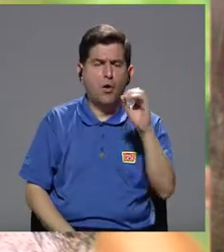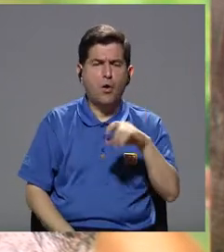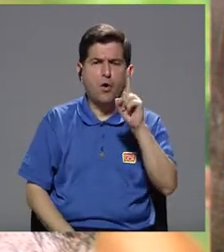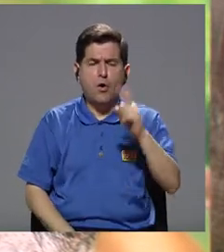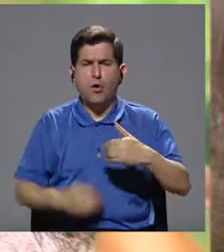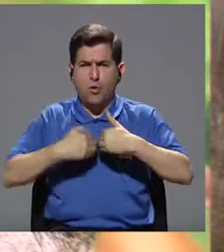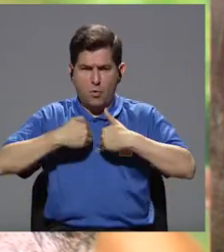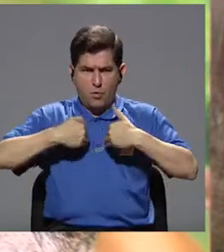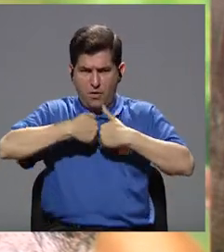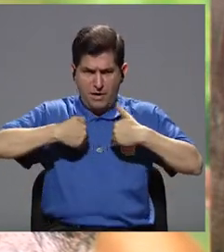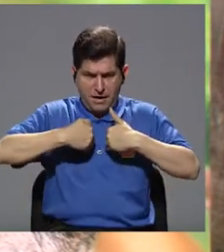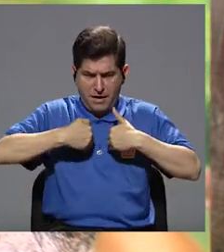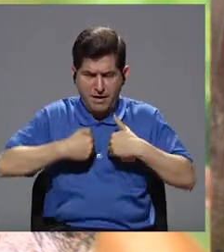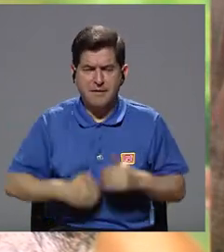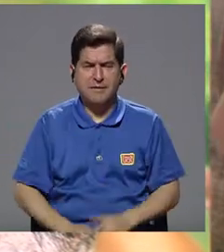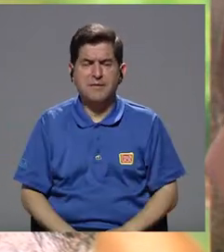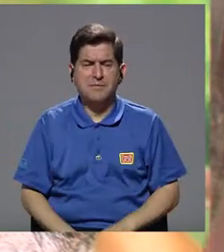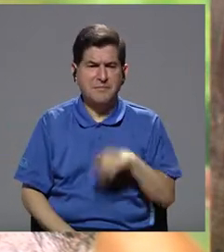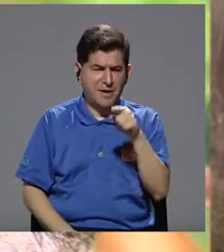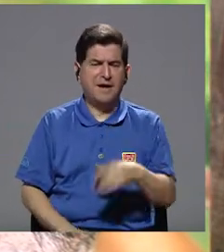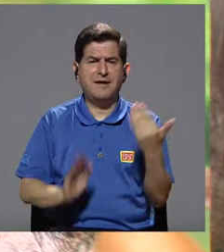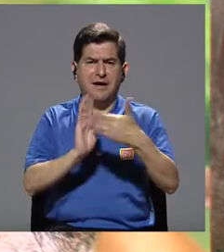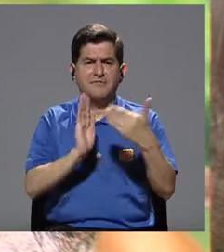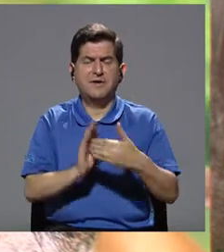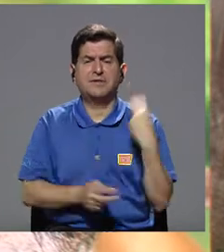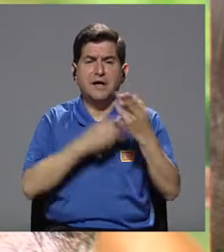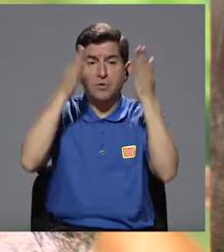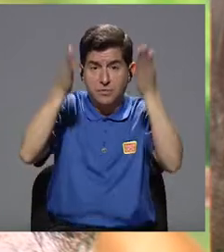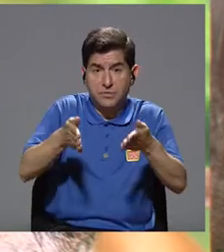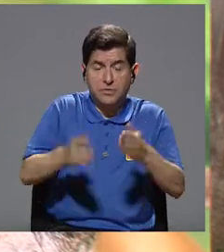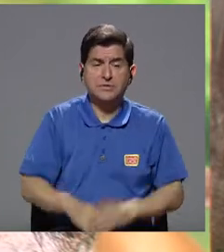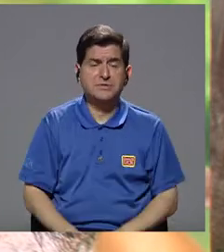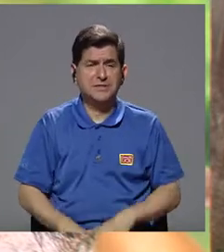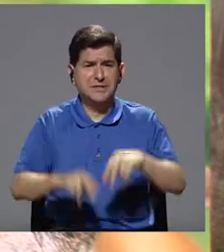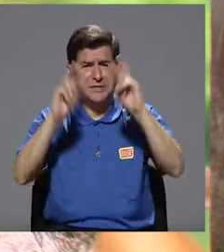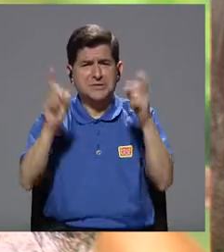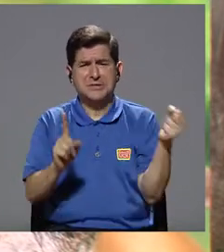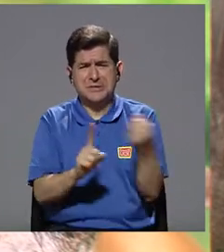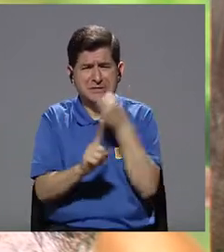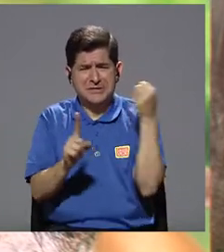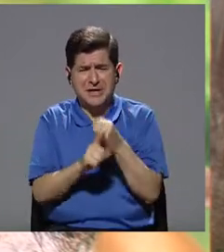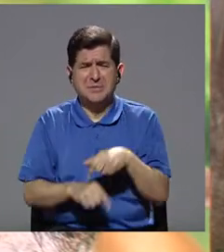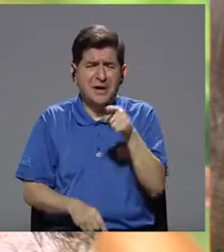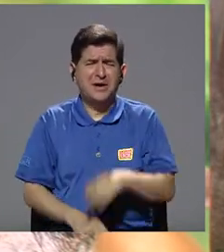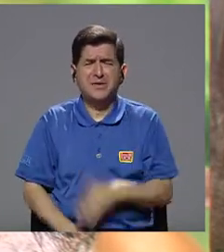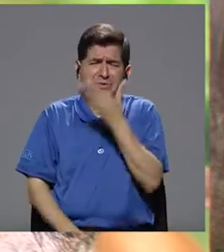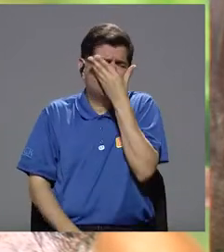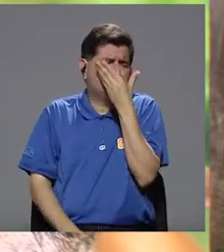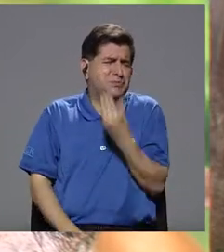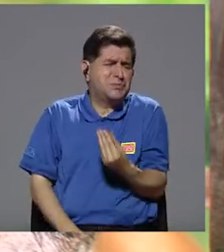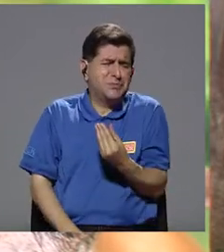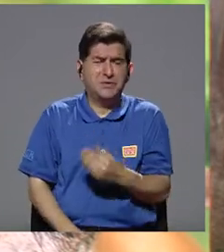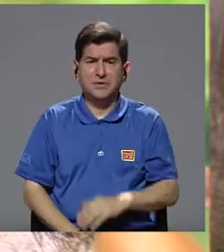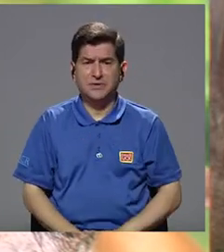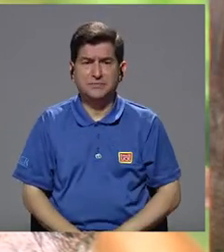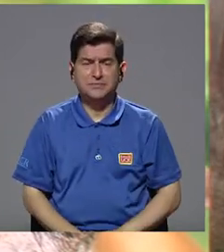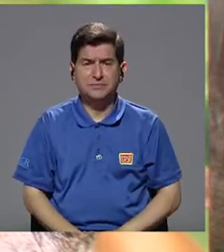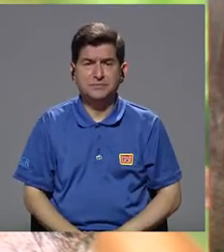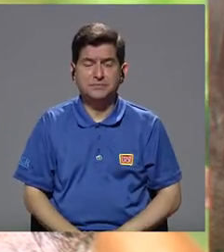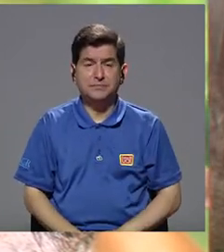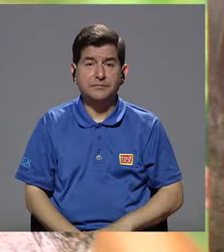vecino sacó un cuchillo y se desquitó con el animal. O son temas súper crueles, los animales sufren muchísimo y por supuesto